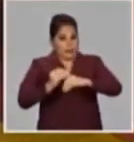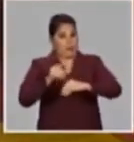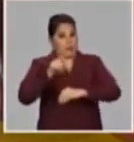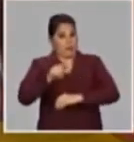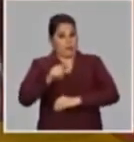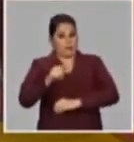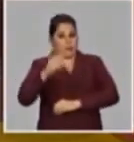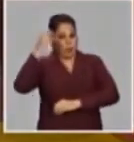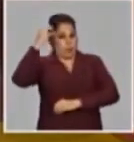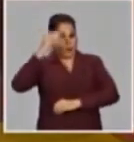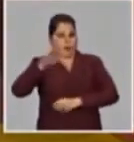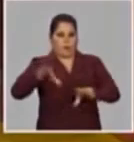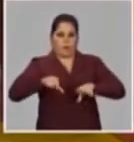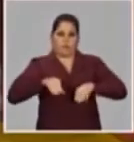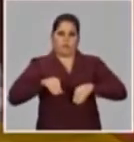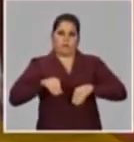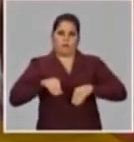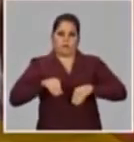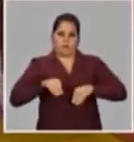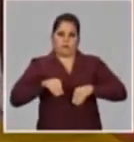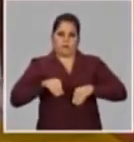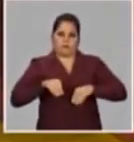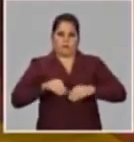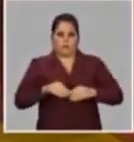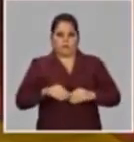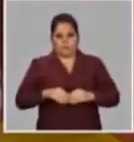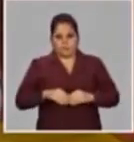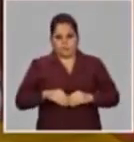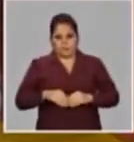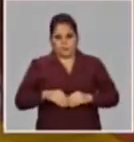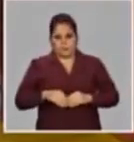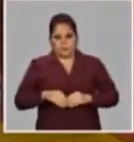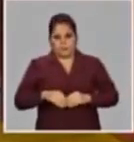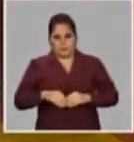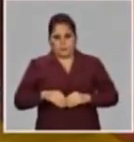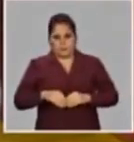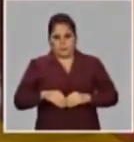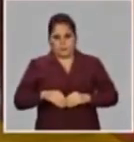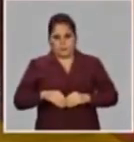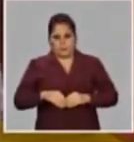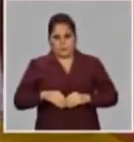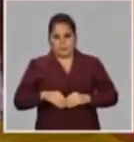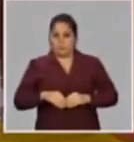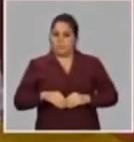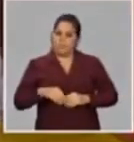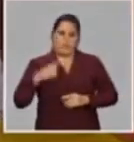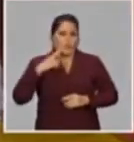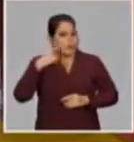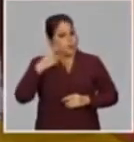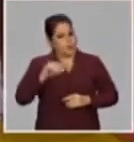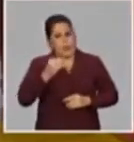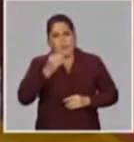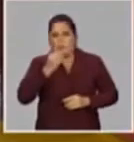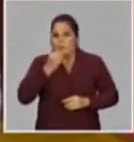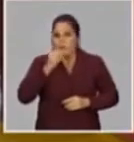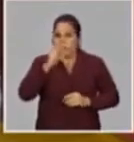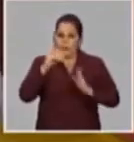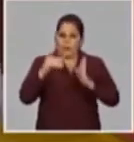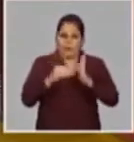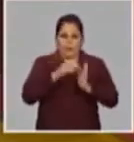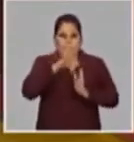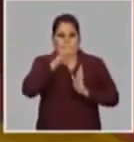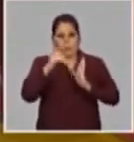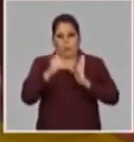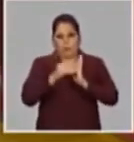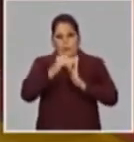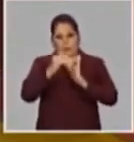monto que tiene que asumir el presupuesto pudiera ser más grande. No tengo idea, pudiera andar en el orden de 3.000, 5.000